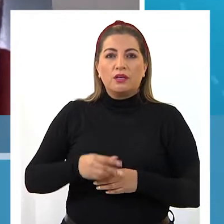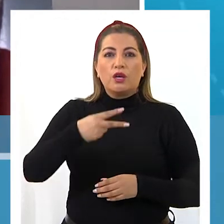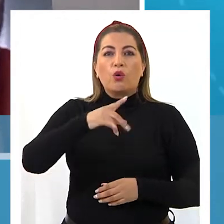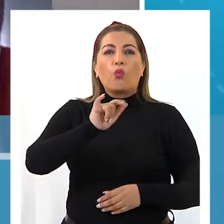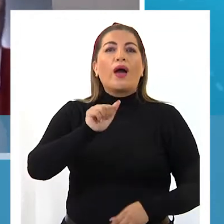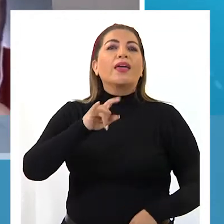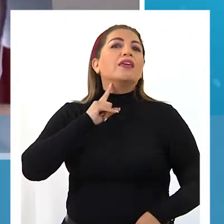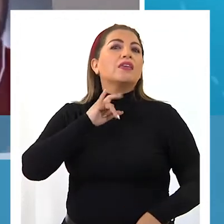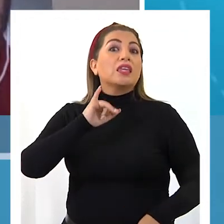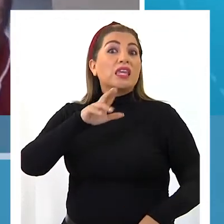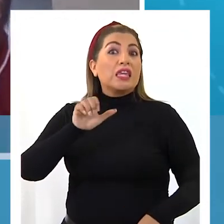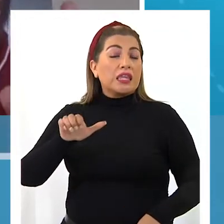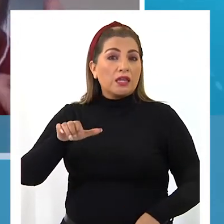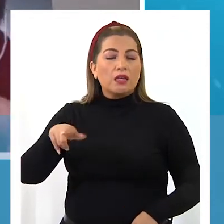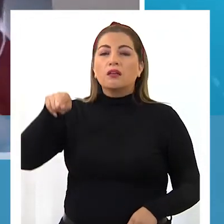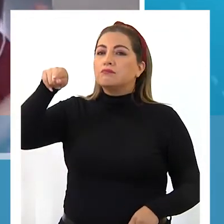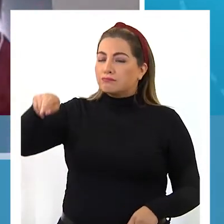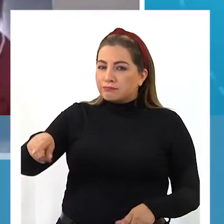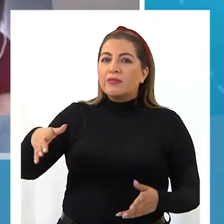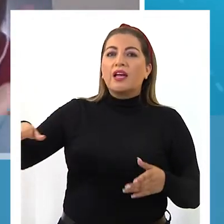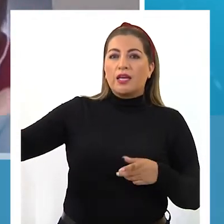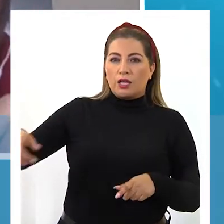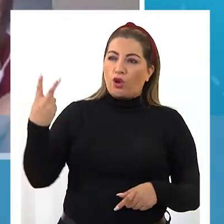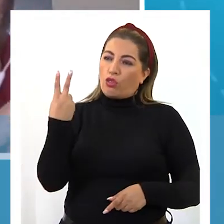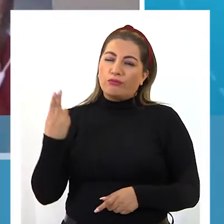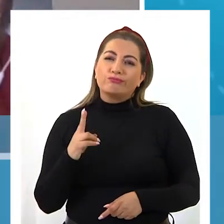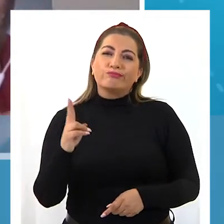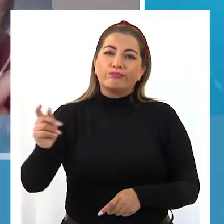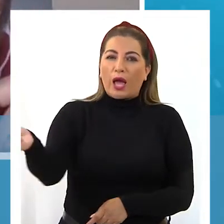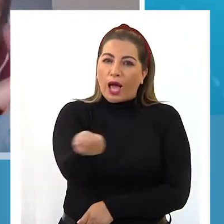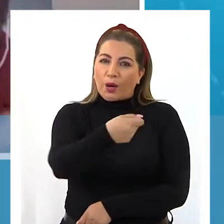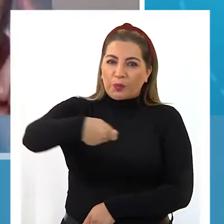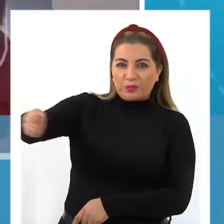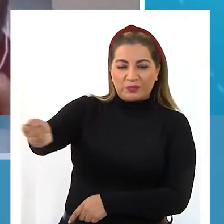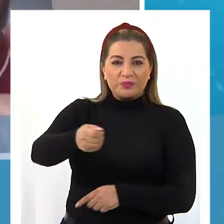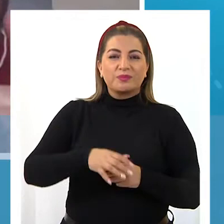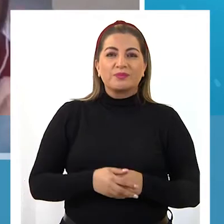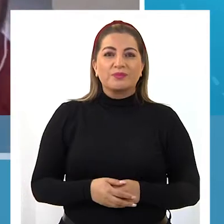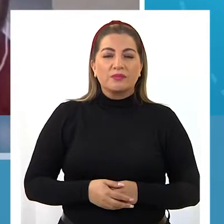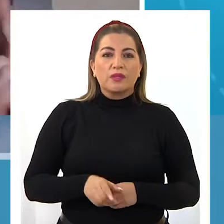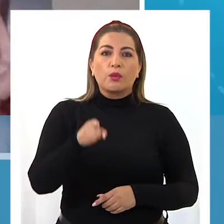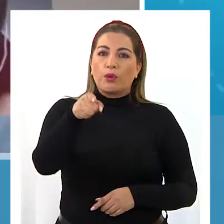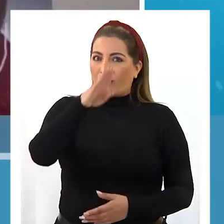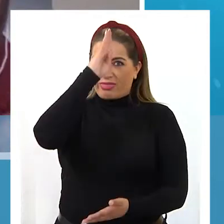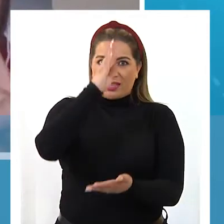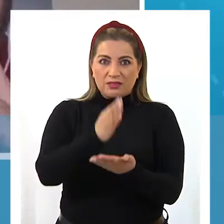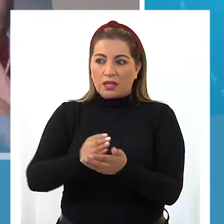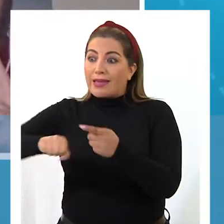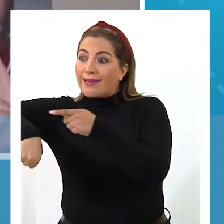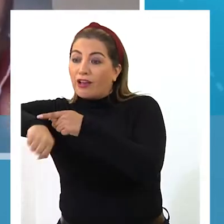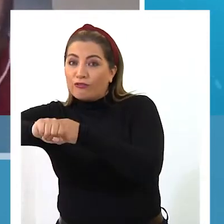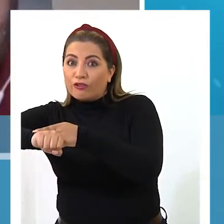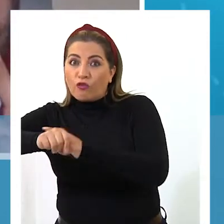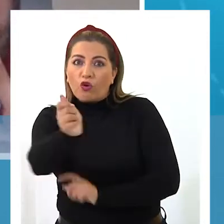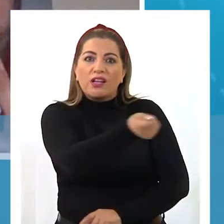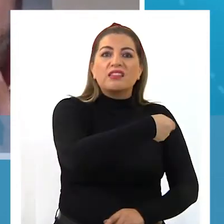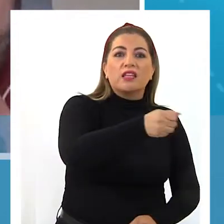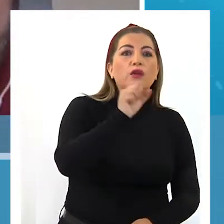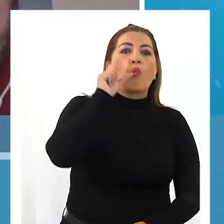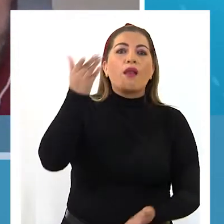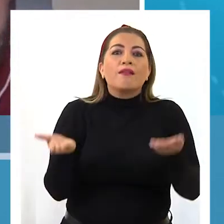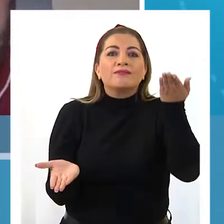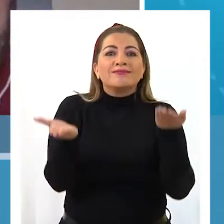militares. Ahí mandamos a Pulga de la Meña que nos afecta en las canchas. Si tuvieras que decidir entre el fútbol y el tenis, Agustín.